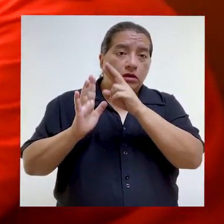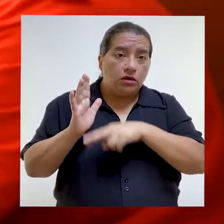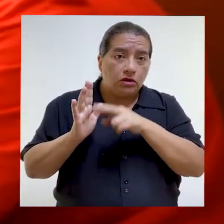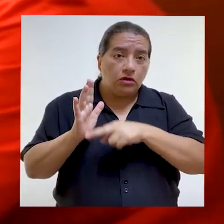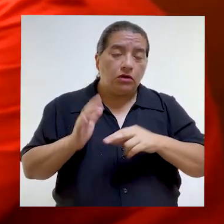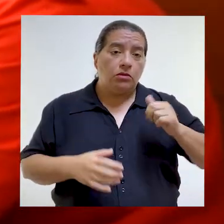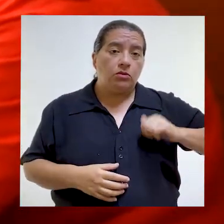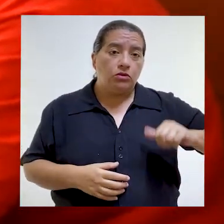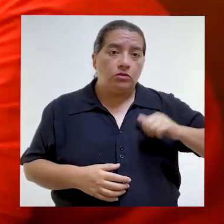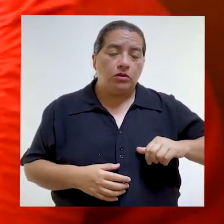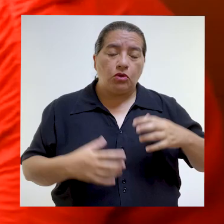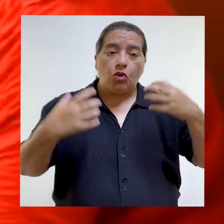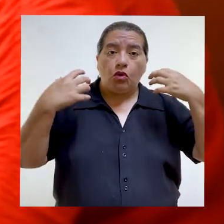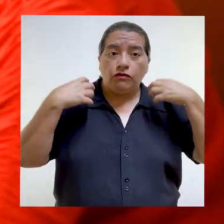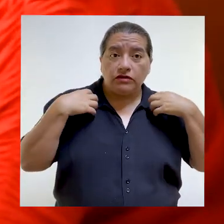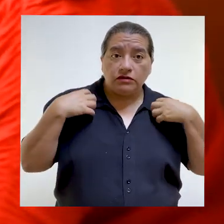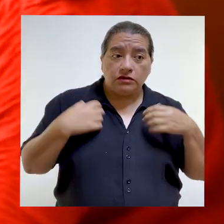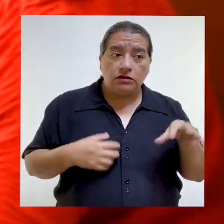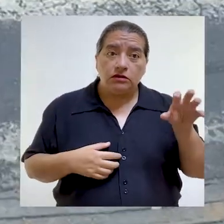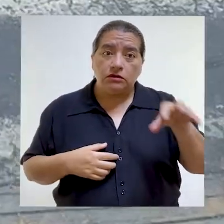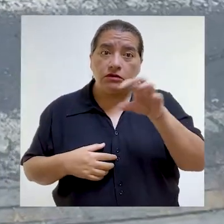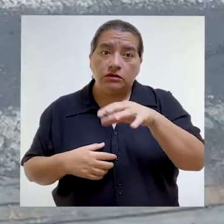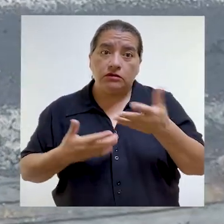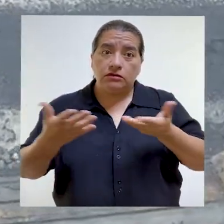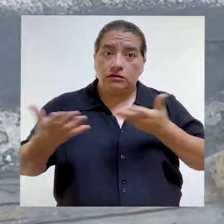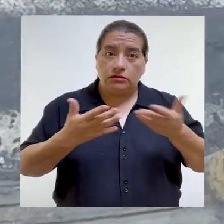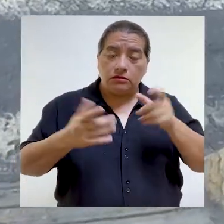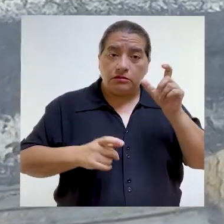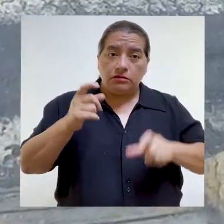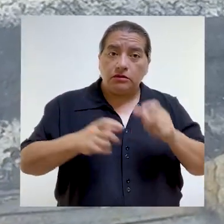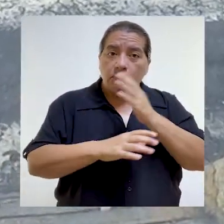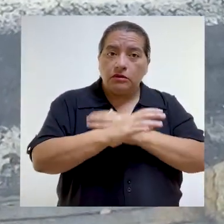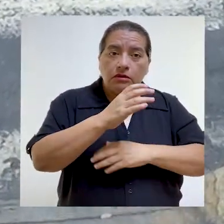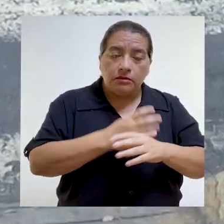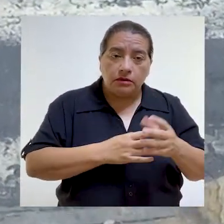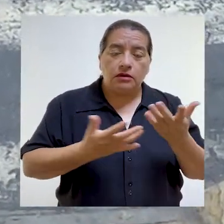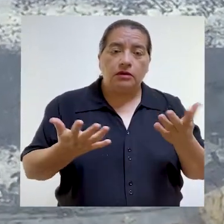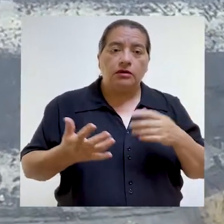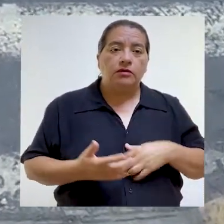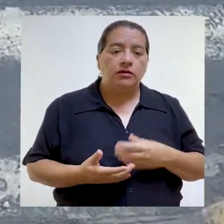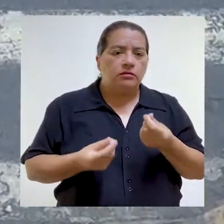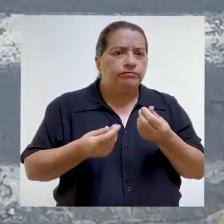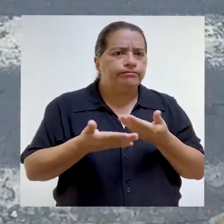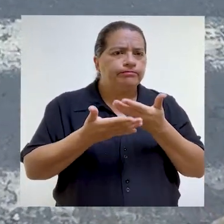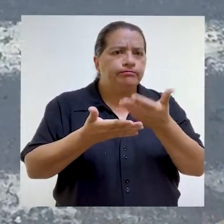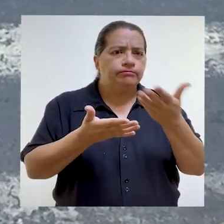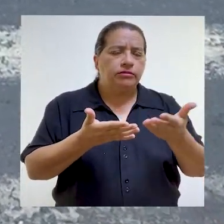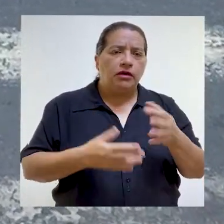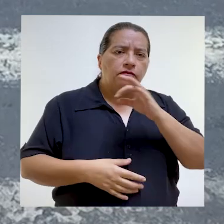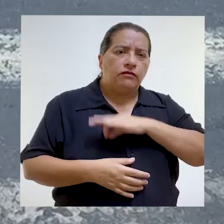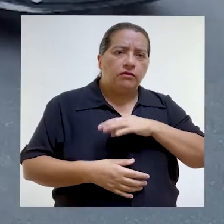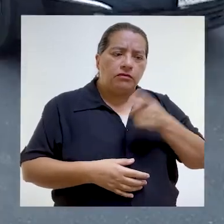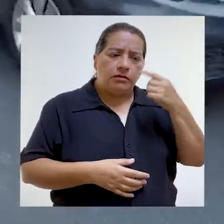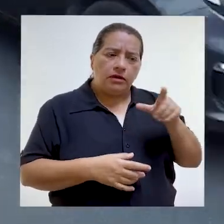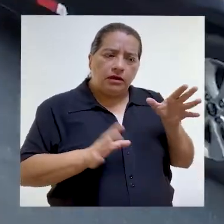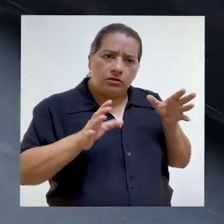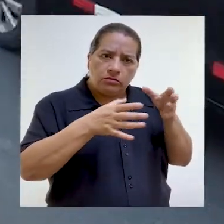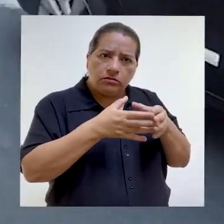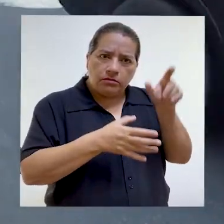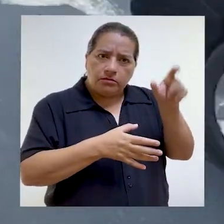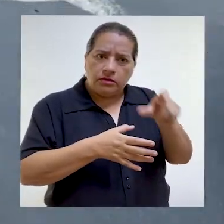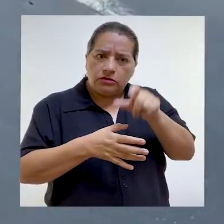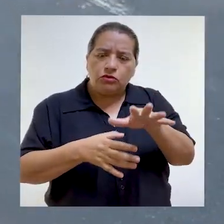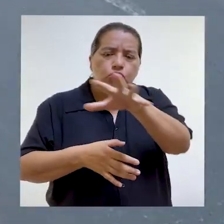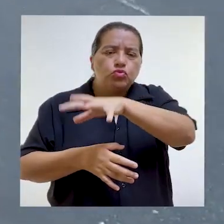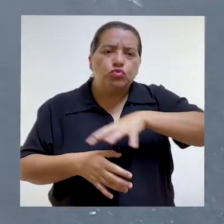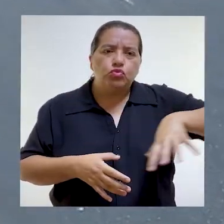finales para que los gobiernos regionales y locales, a través de las oficinas regionales y municipales de atención a la persona con discapacidad, financien acciones